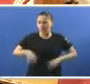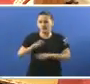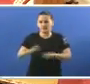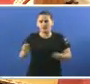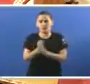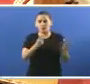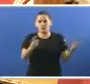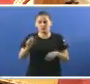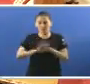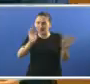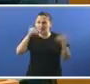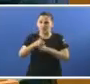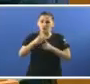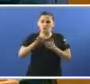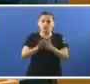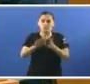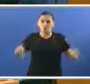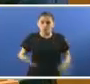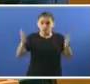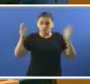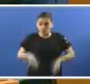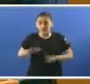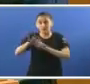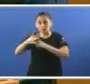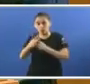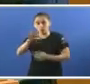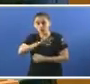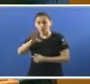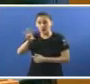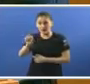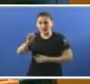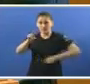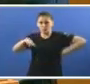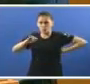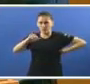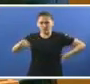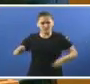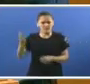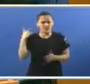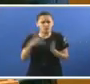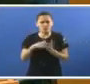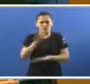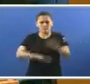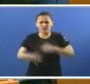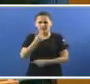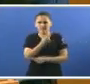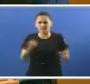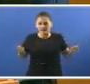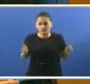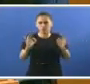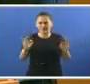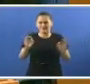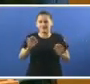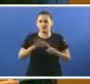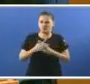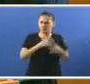para atender os servizos de urxencias A situación, senhora Almuíña, disemos xa no mes de marzo, é unha situación desesperada